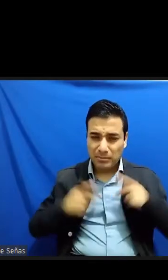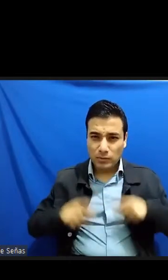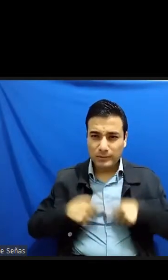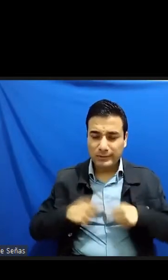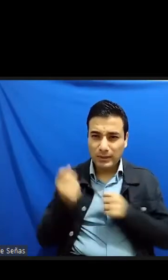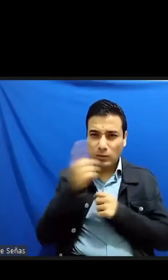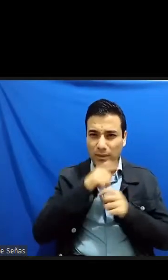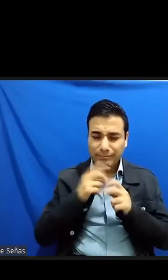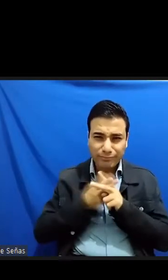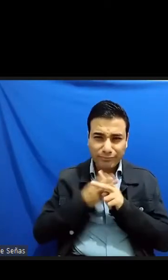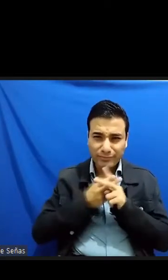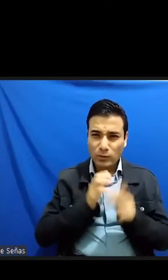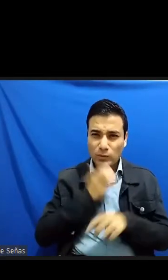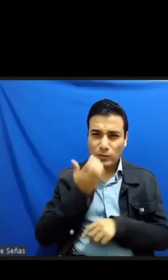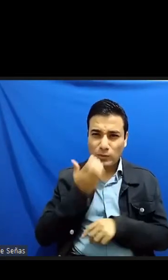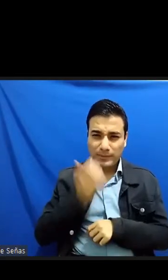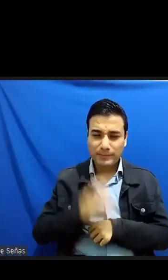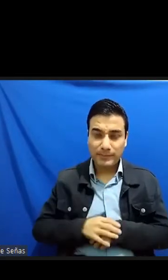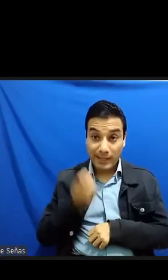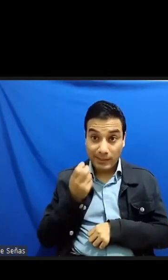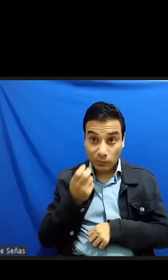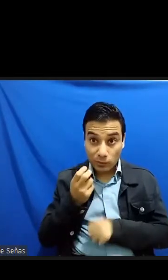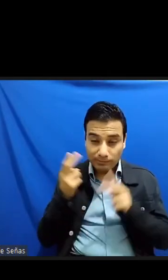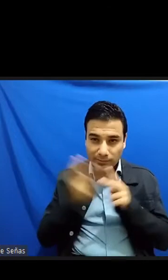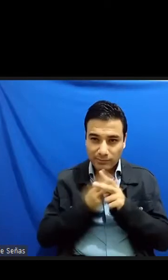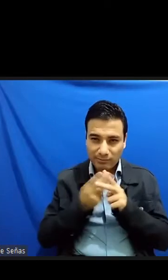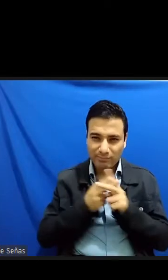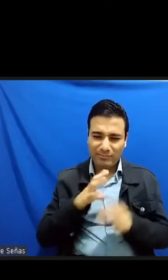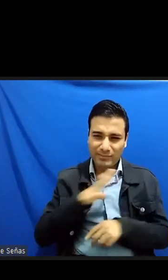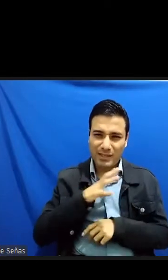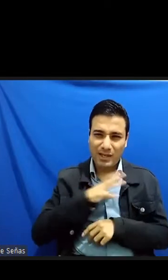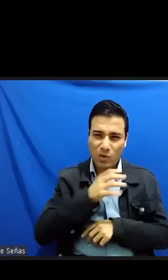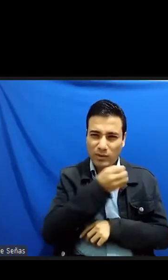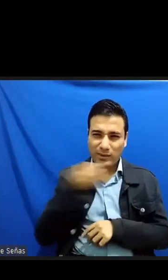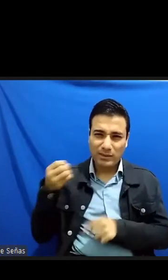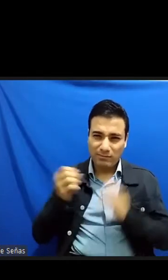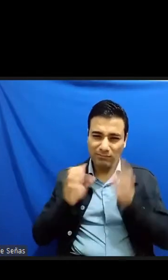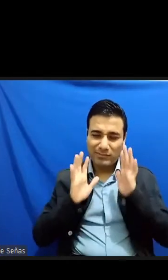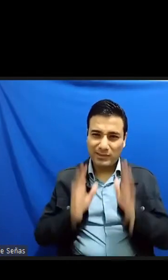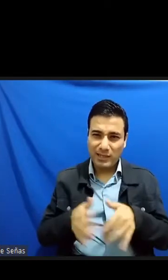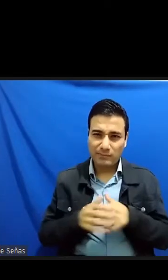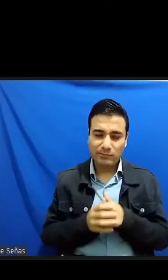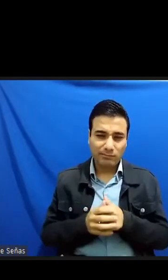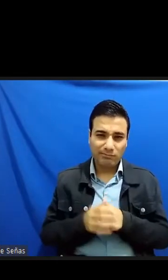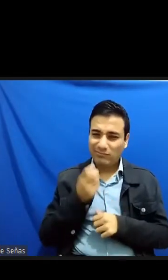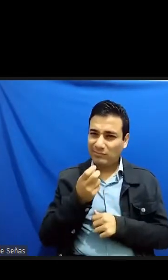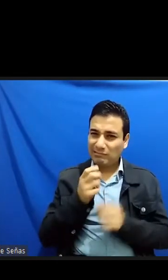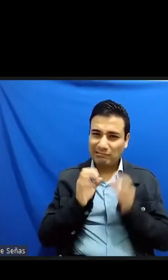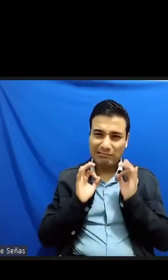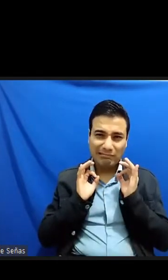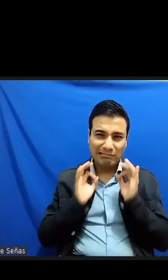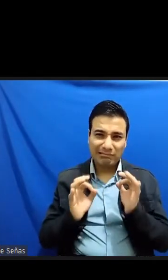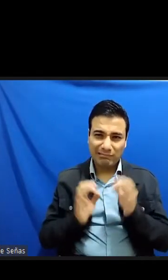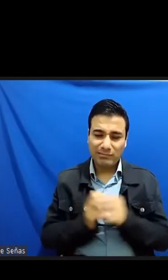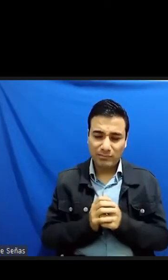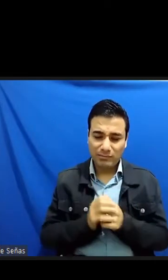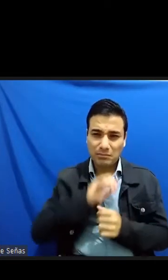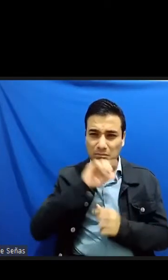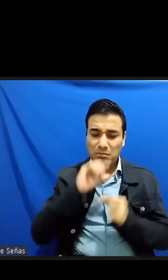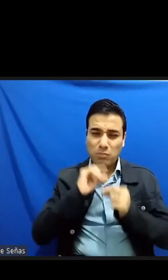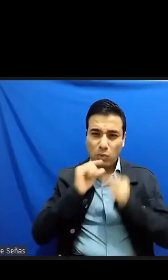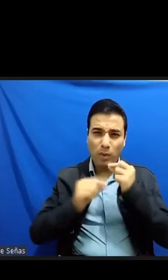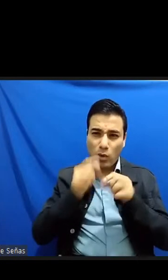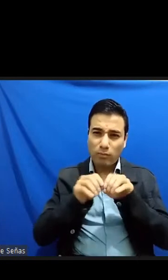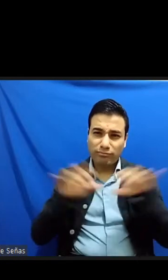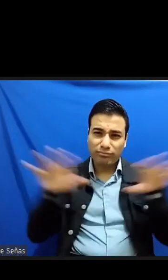genocidio planificado que vuelve auténtico su accionar lo oficializa bajo la